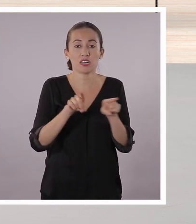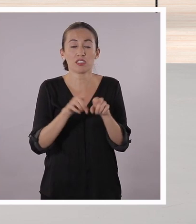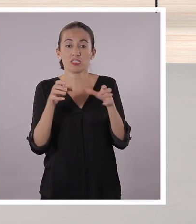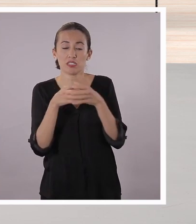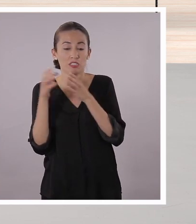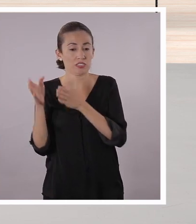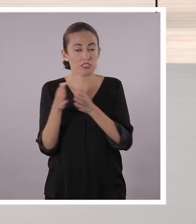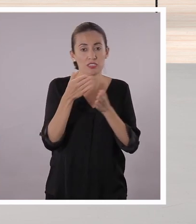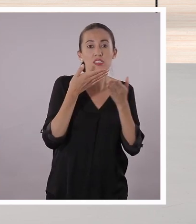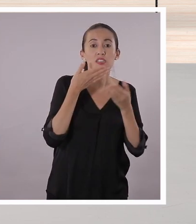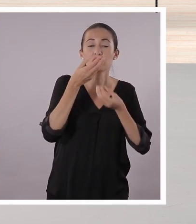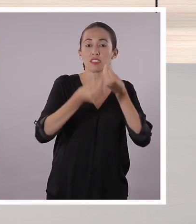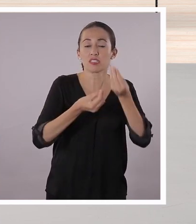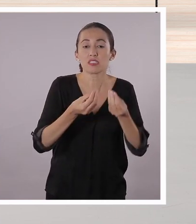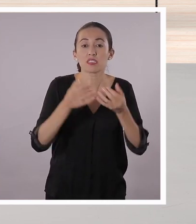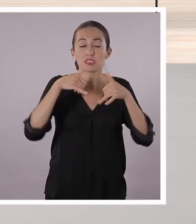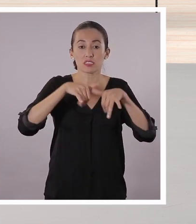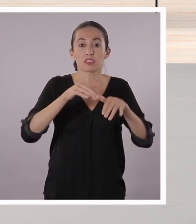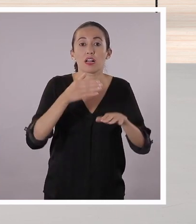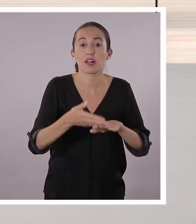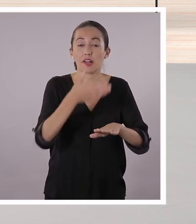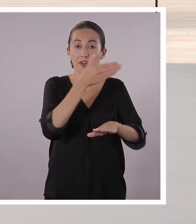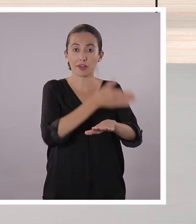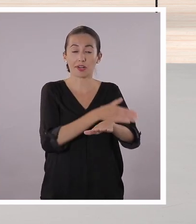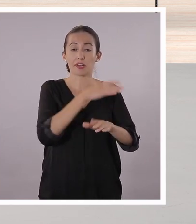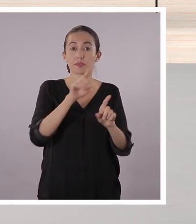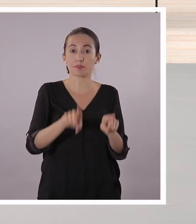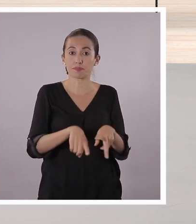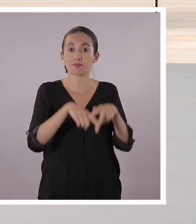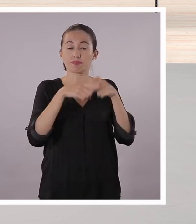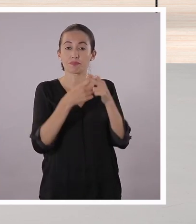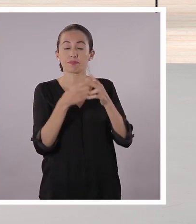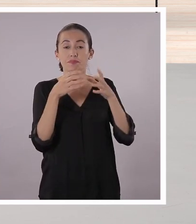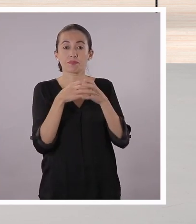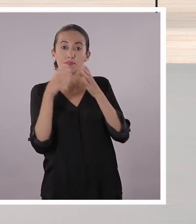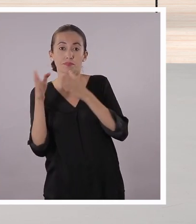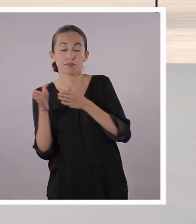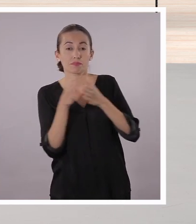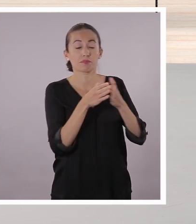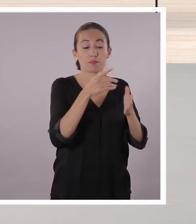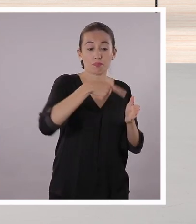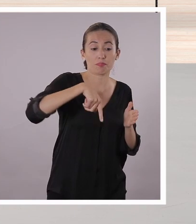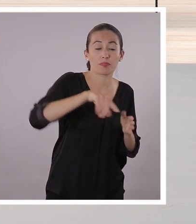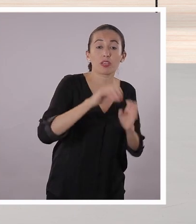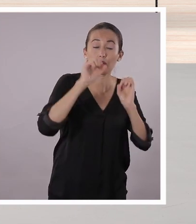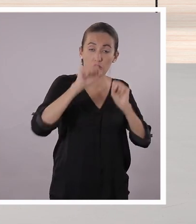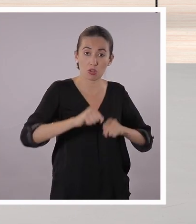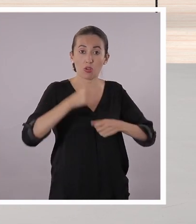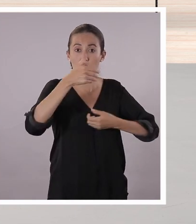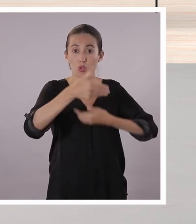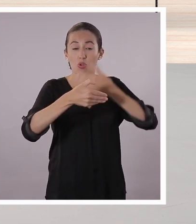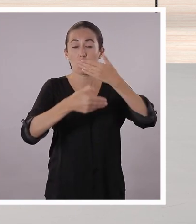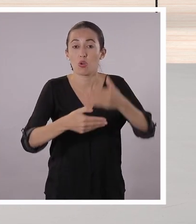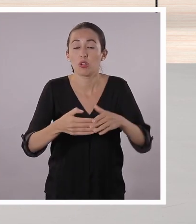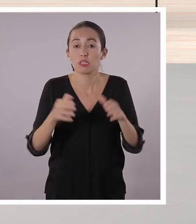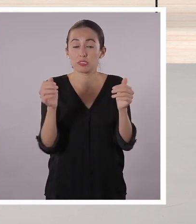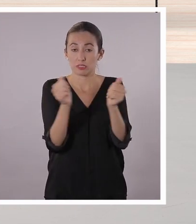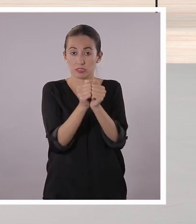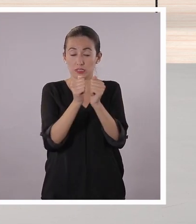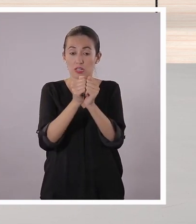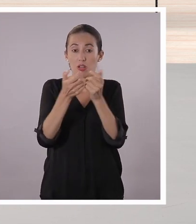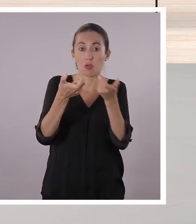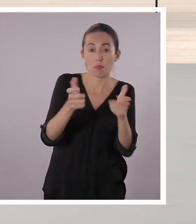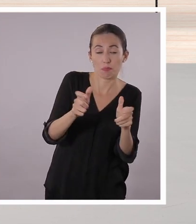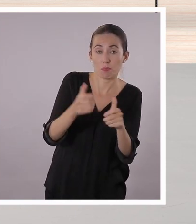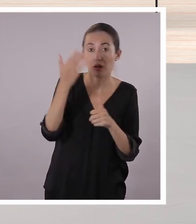existían algunas limitaciones. No podían todos acceder. Y eso es la evolución que han tenido los medios de comunicación. Hoy ya podemos estar más cercanos a